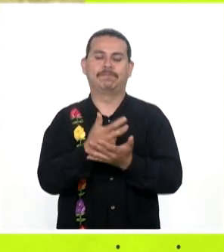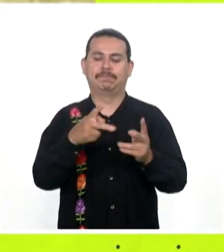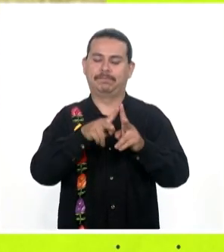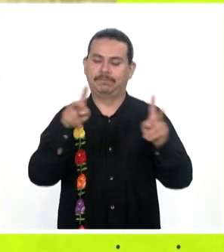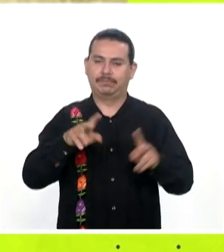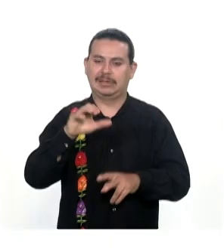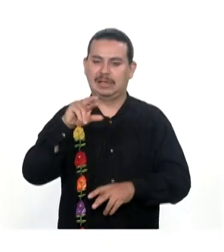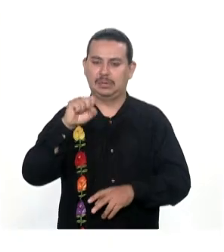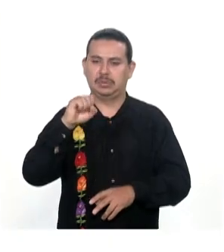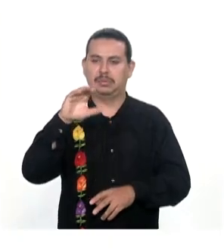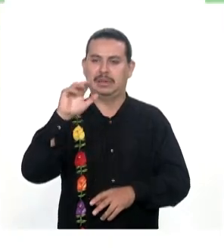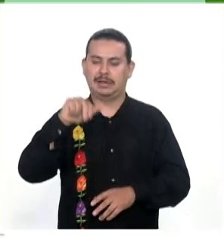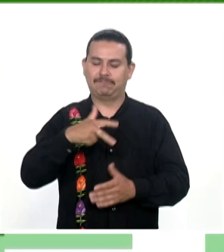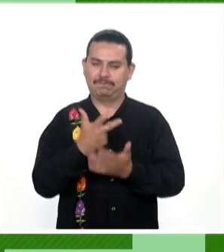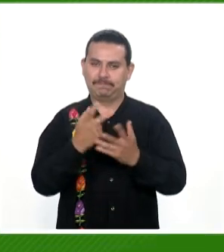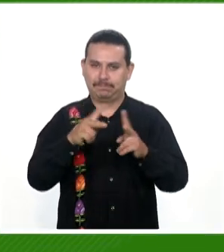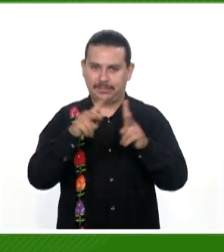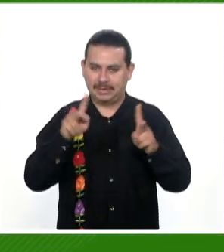Carlos Baca